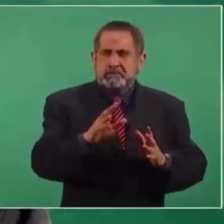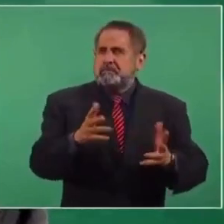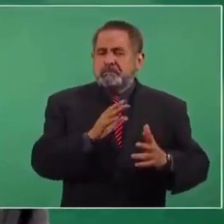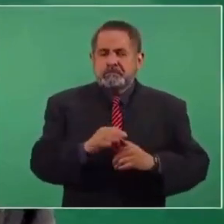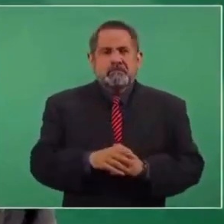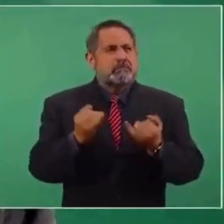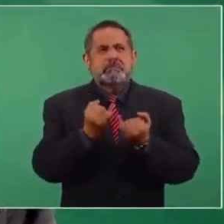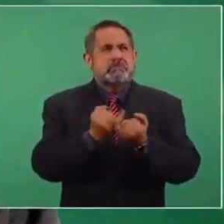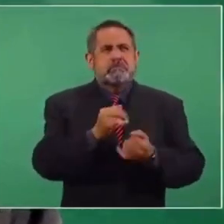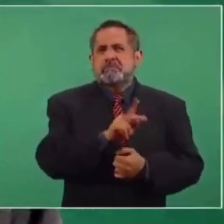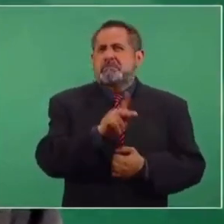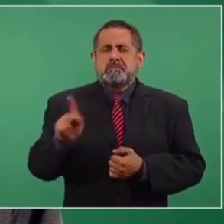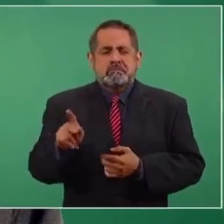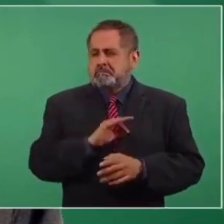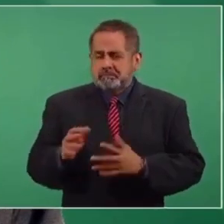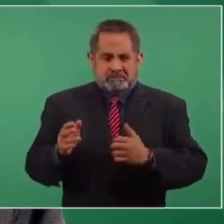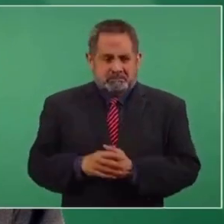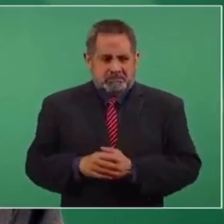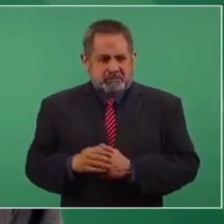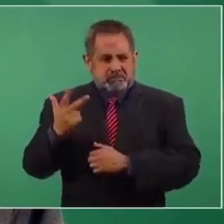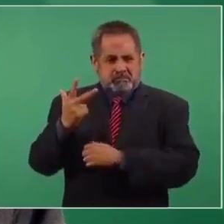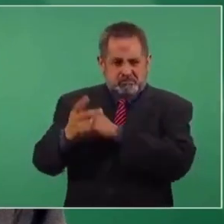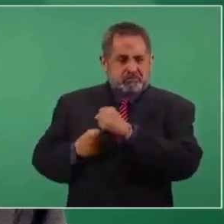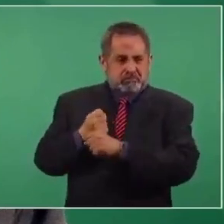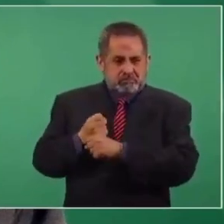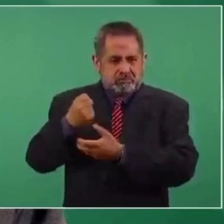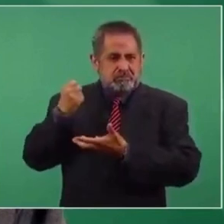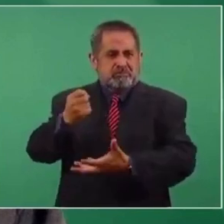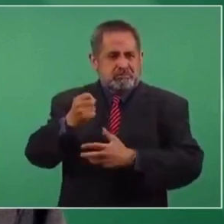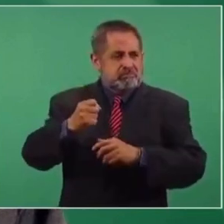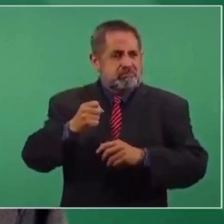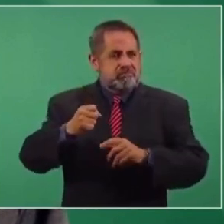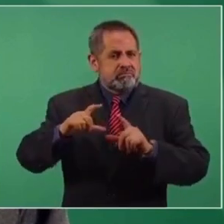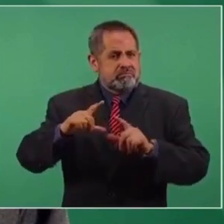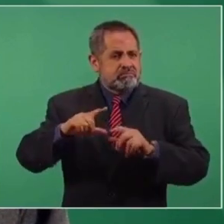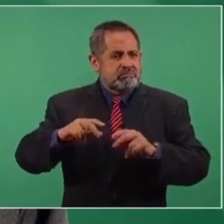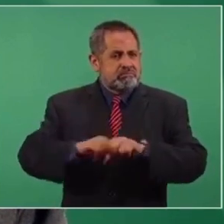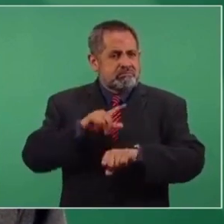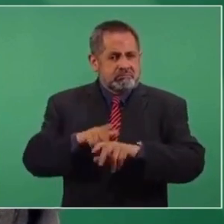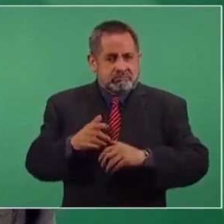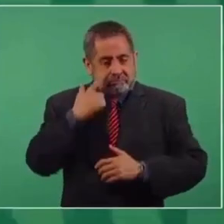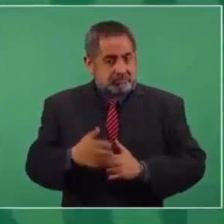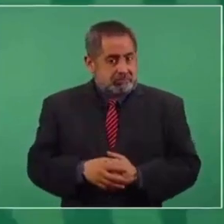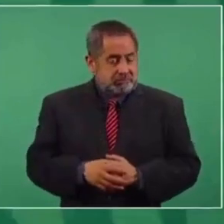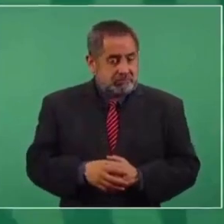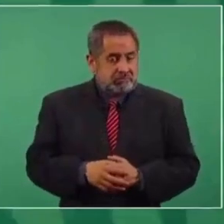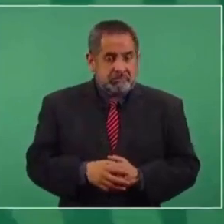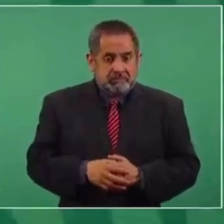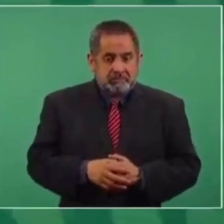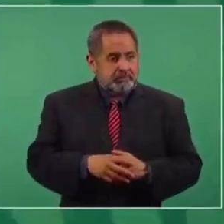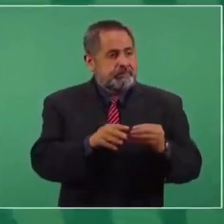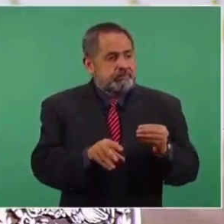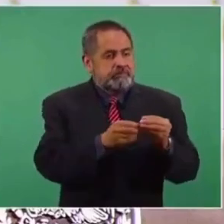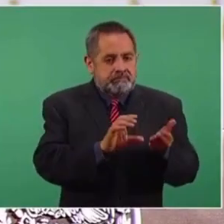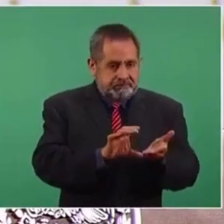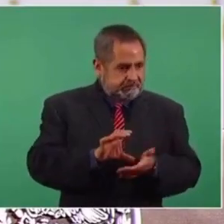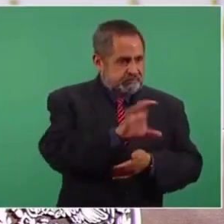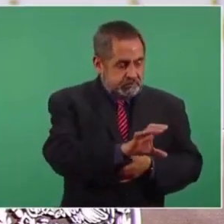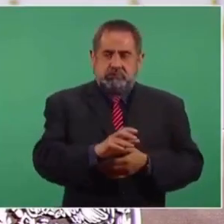es el equivalente como a ocho años del presupuesto nacional, nada más el adicional.